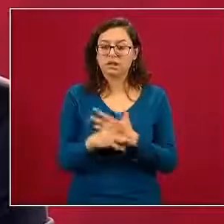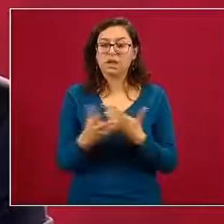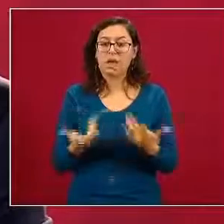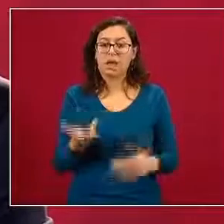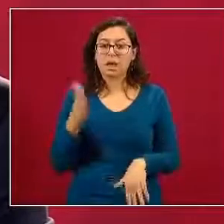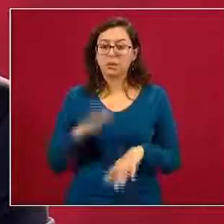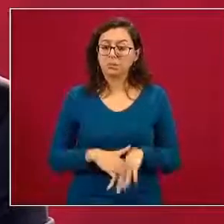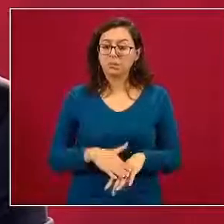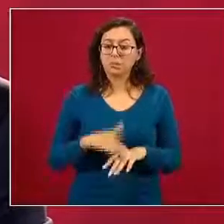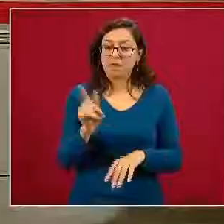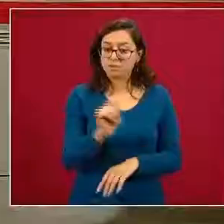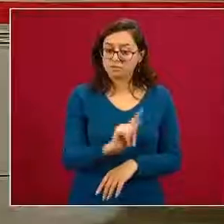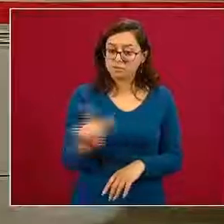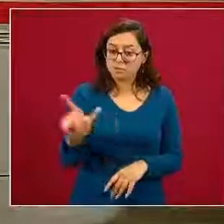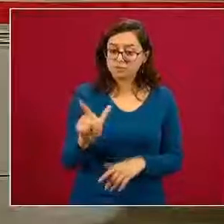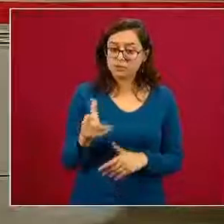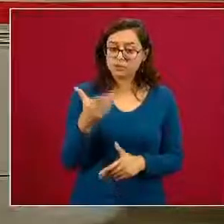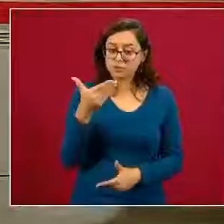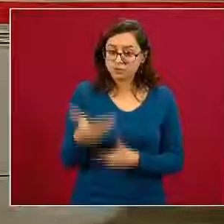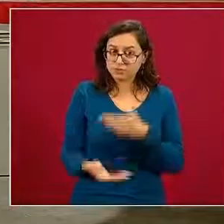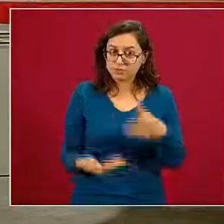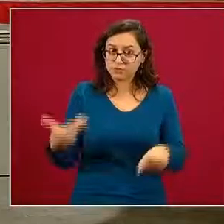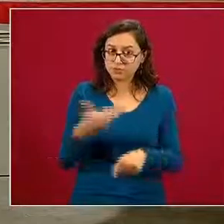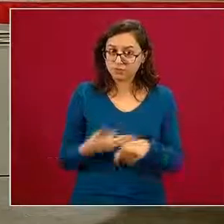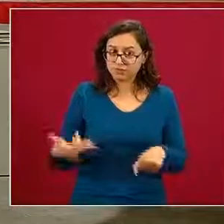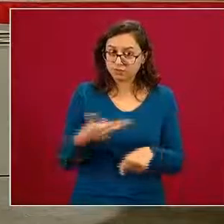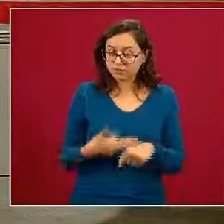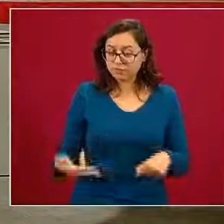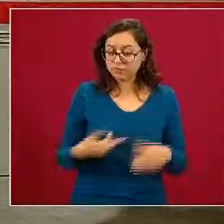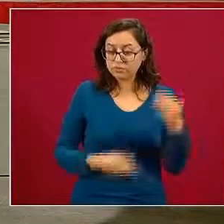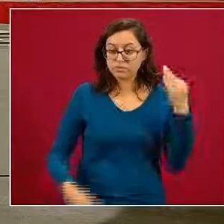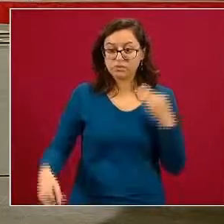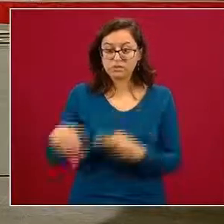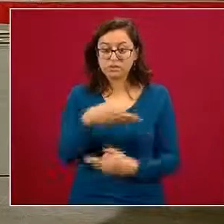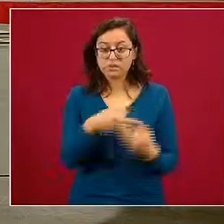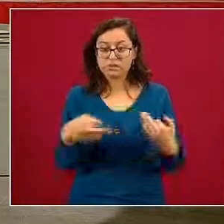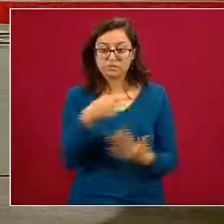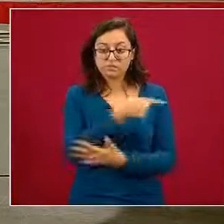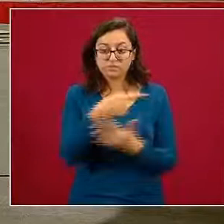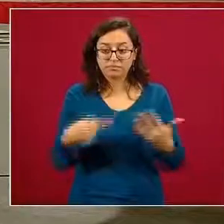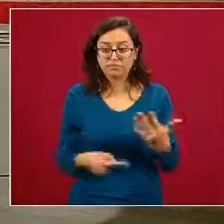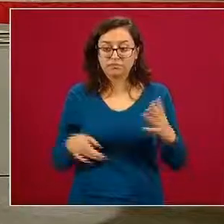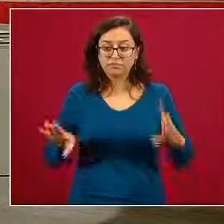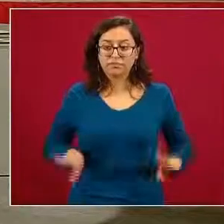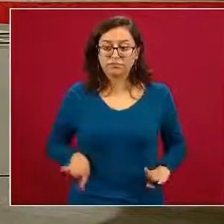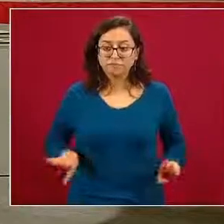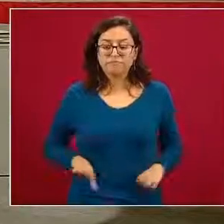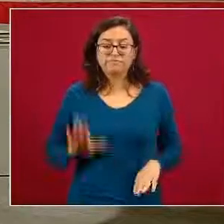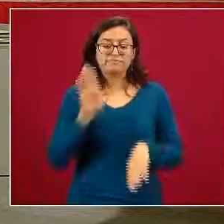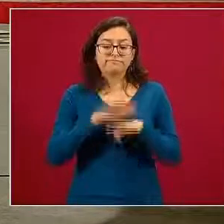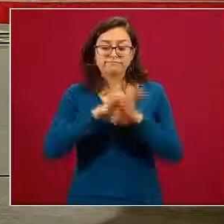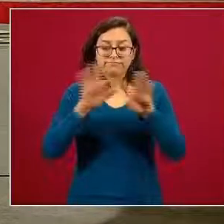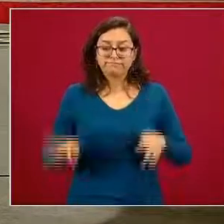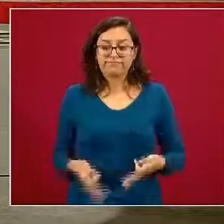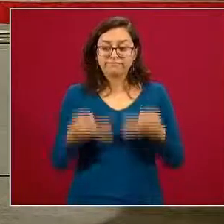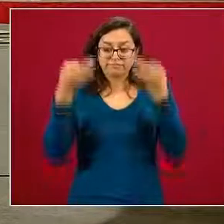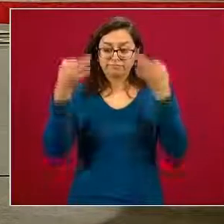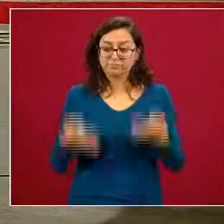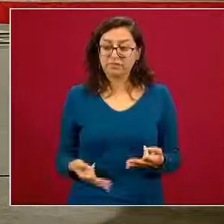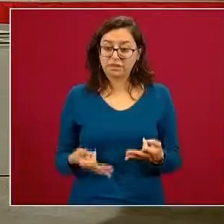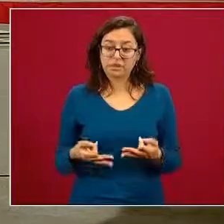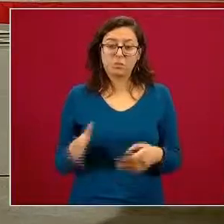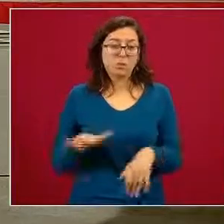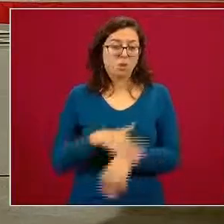profesionalizar el proceso de regulación sanitaria en todos sus componentes hacerlo más eficiente es muy